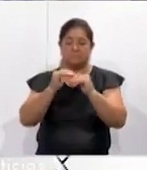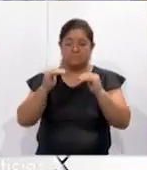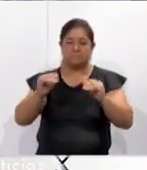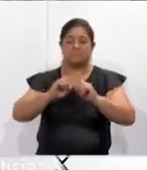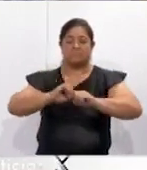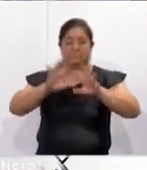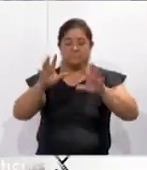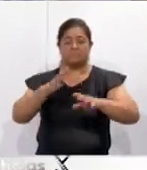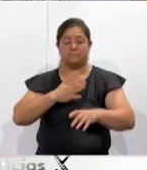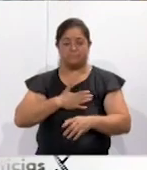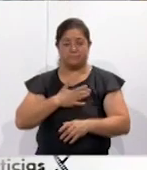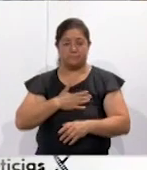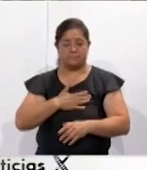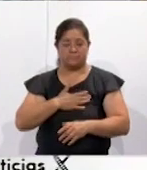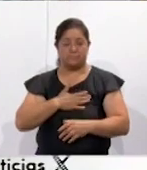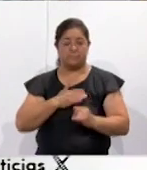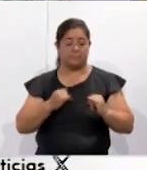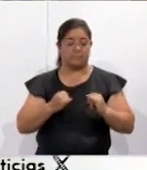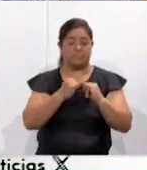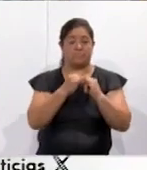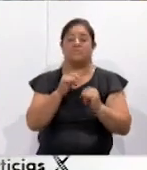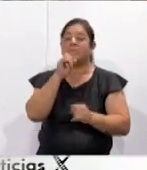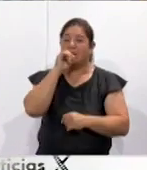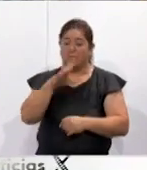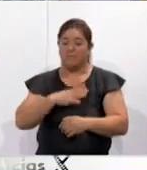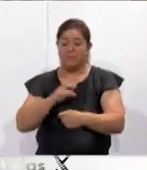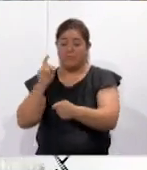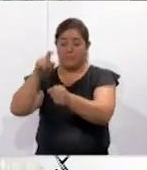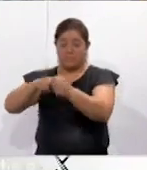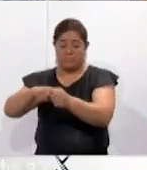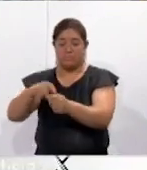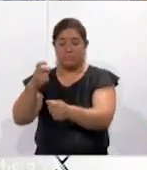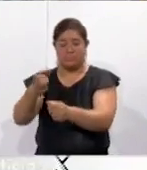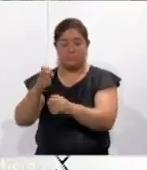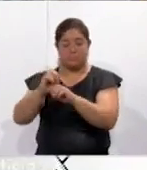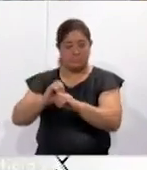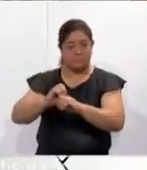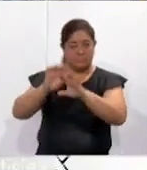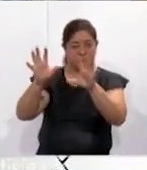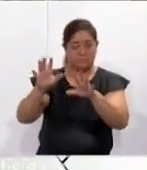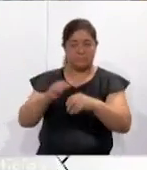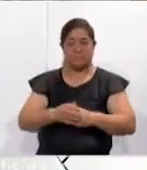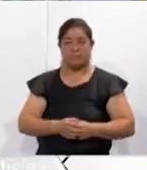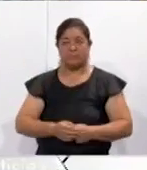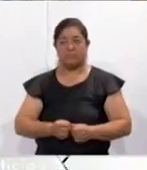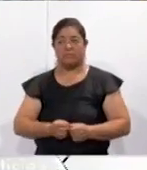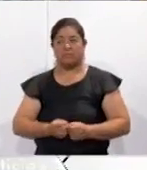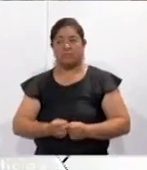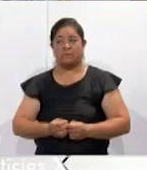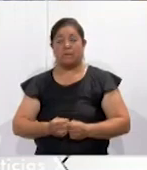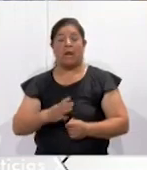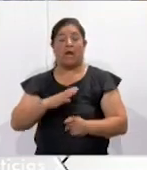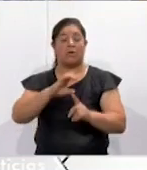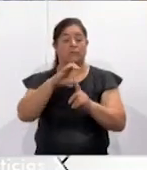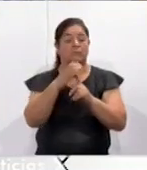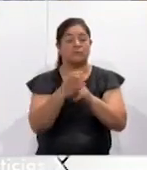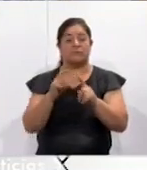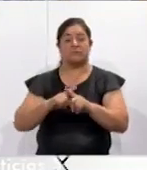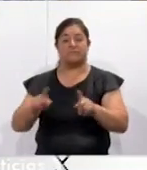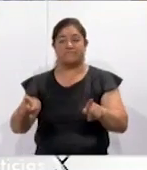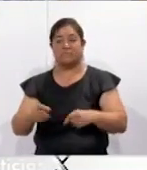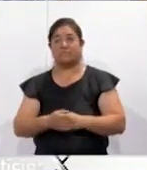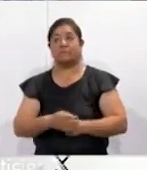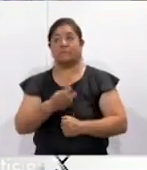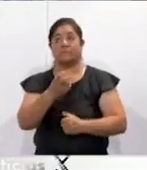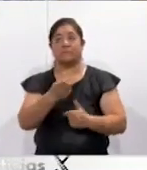Nosotros como órgano garante también formamos parte del Sistema Nacional de Transparencia, formamos parte de las diversas comisiones. Estas guías